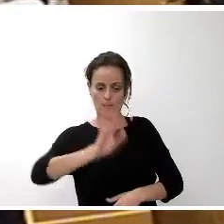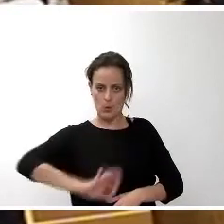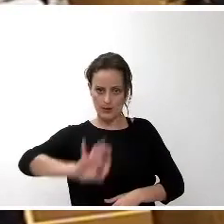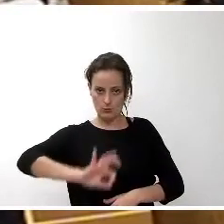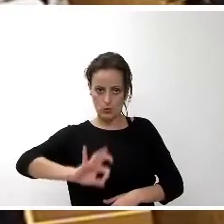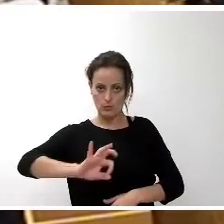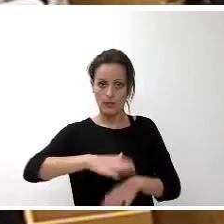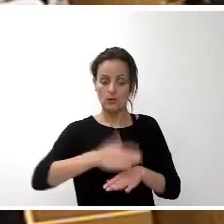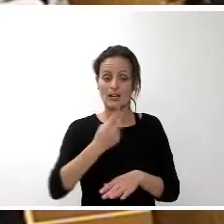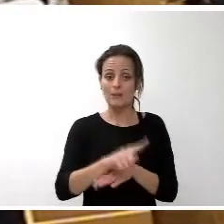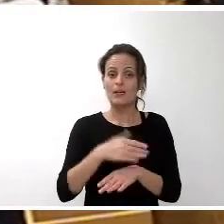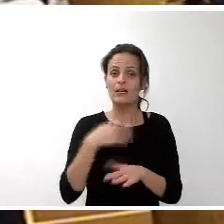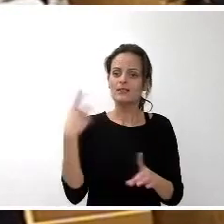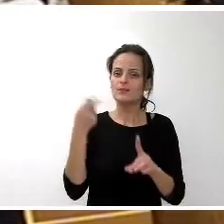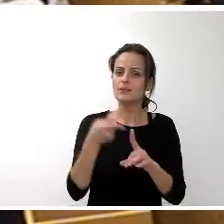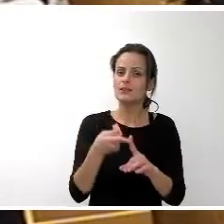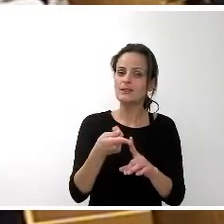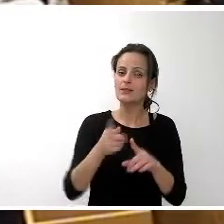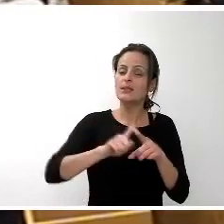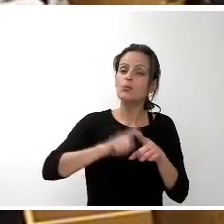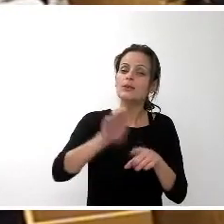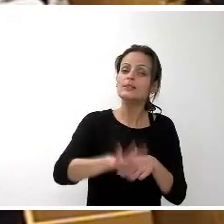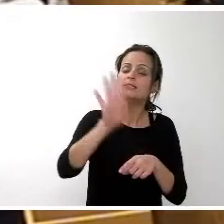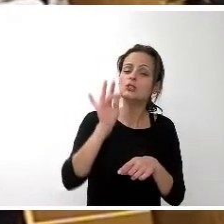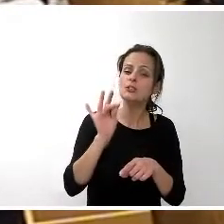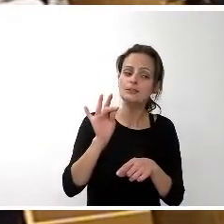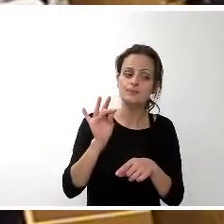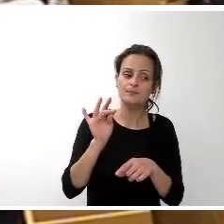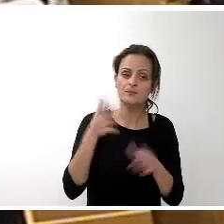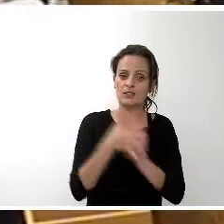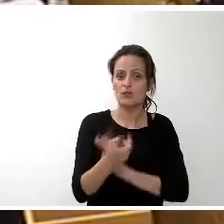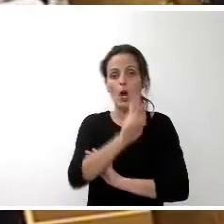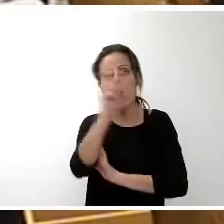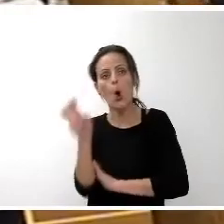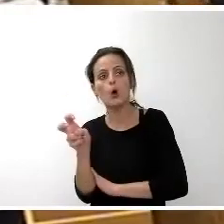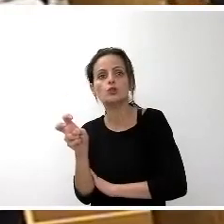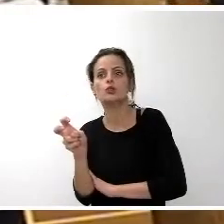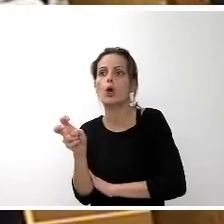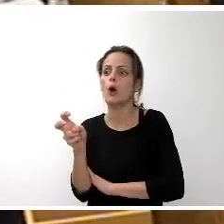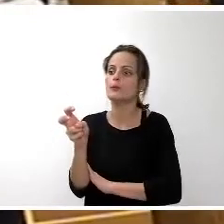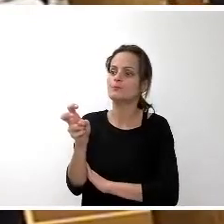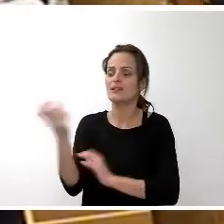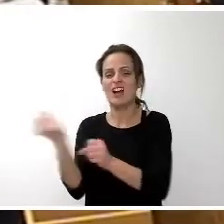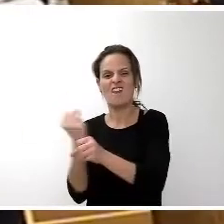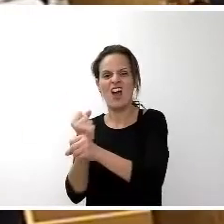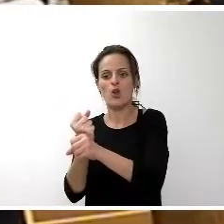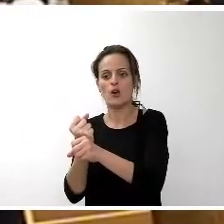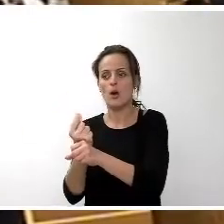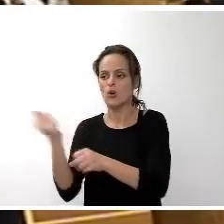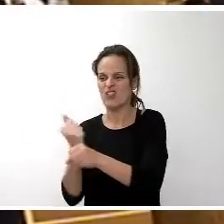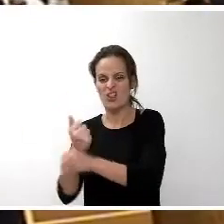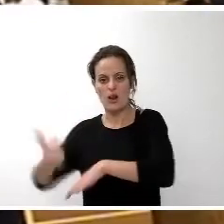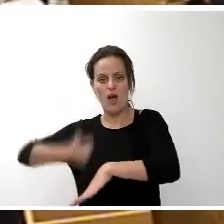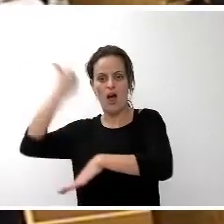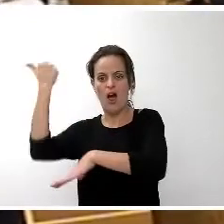referencia para ese tipo de decisiones no debería ser tanto lo que ganan otros altos representantes de la administración local que ganan y mucho